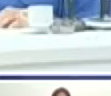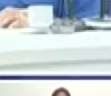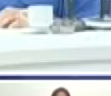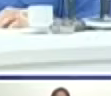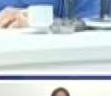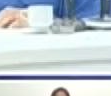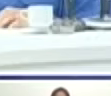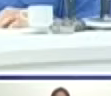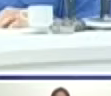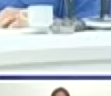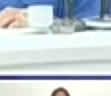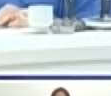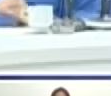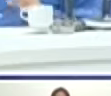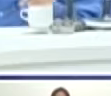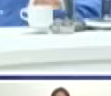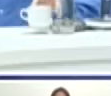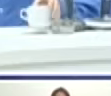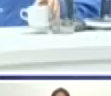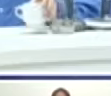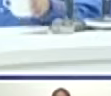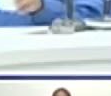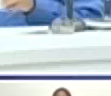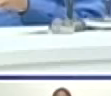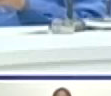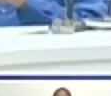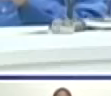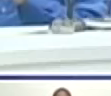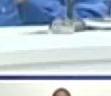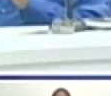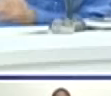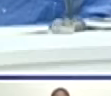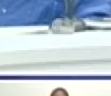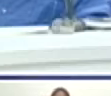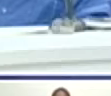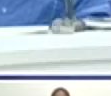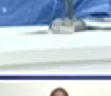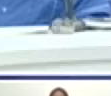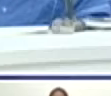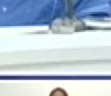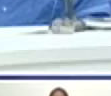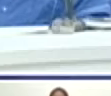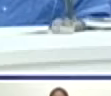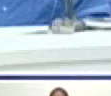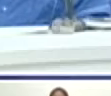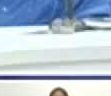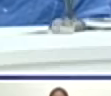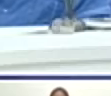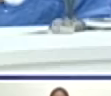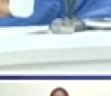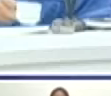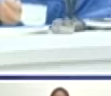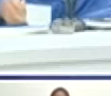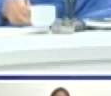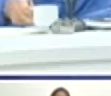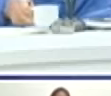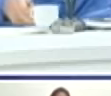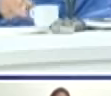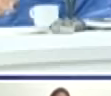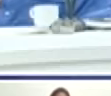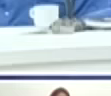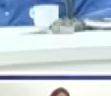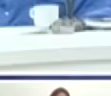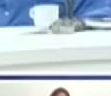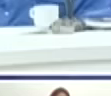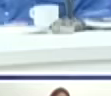colectivo de unas bombonas en deterioro pero yo quisiera aquí hablar por toda